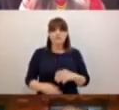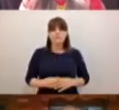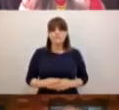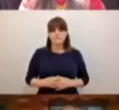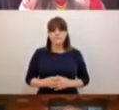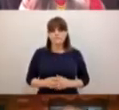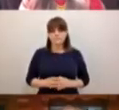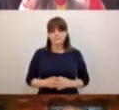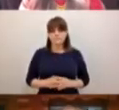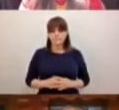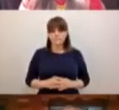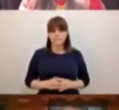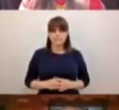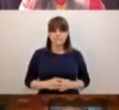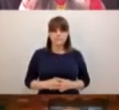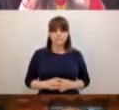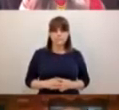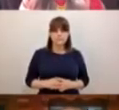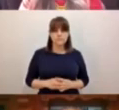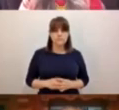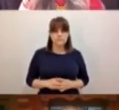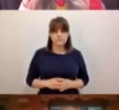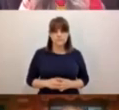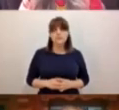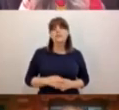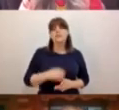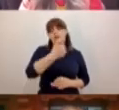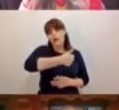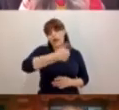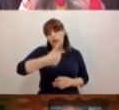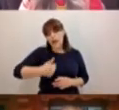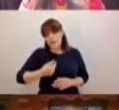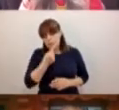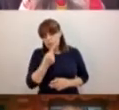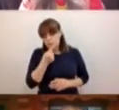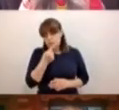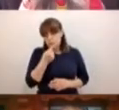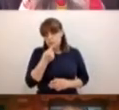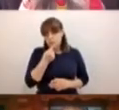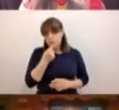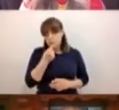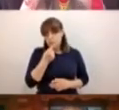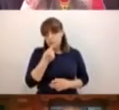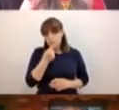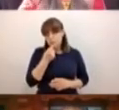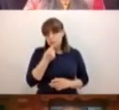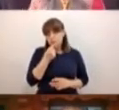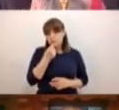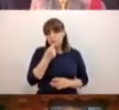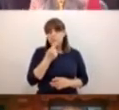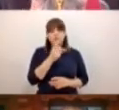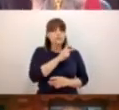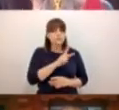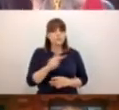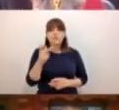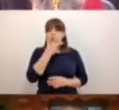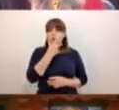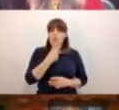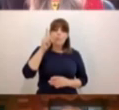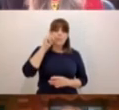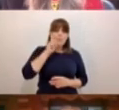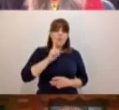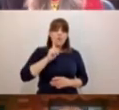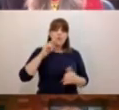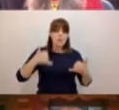Principalmente que cada niña, que cada persona que